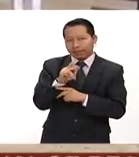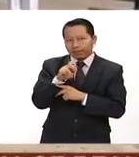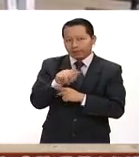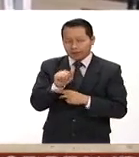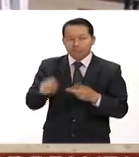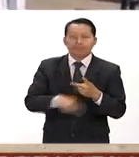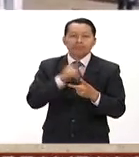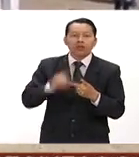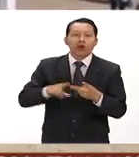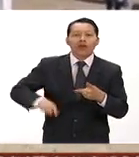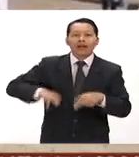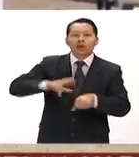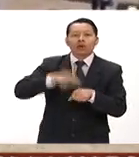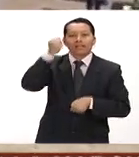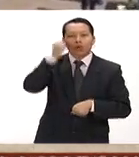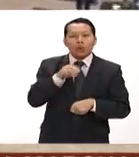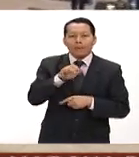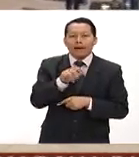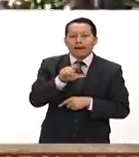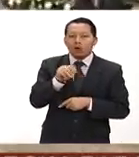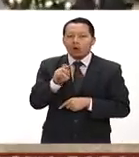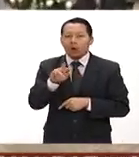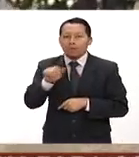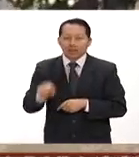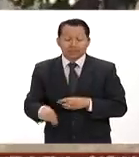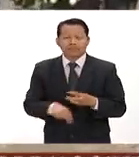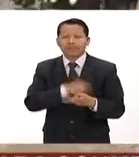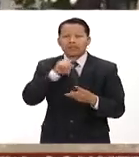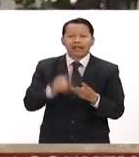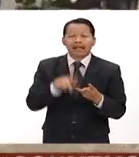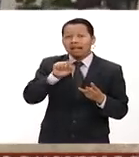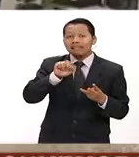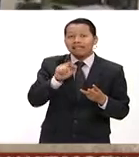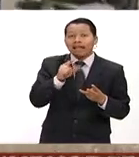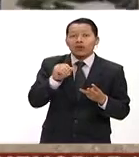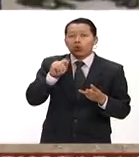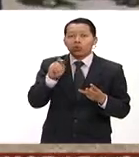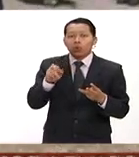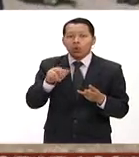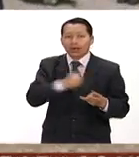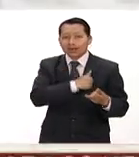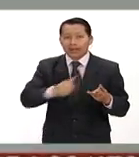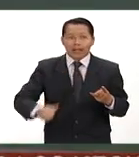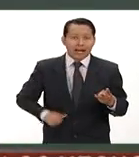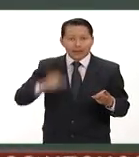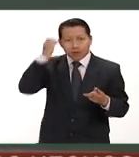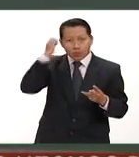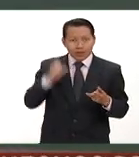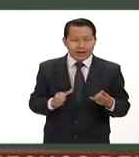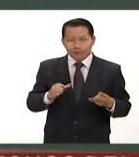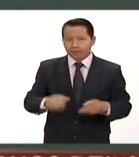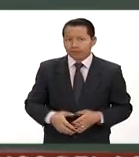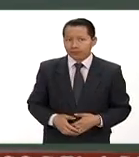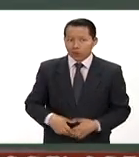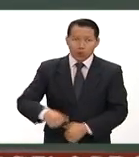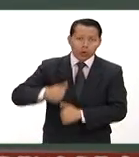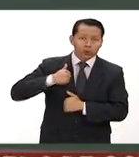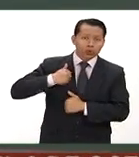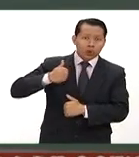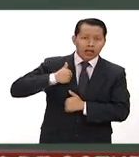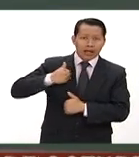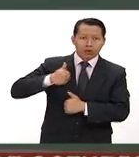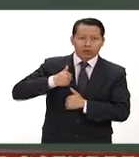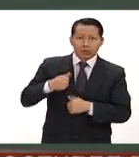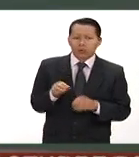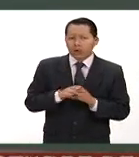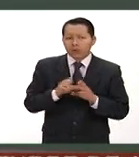el gobernador de Sinaloa, Mario López Valdés, así como Sergio Torres, alcalde de Culiacán. Los soldados de tierra,